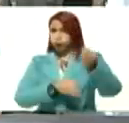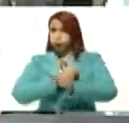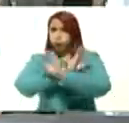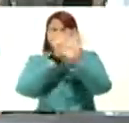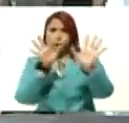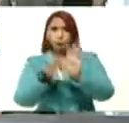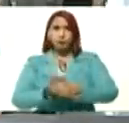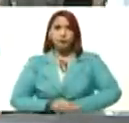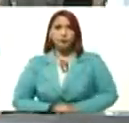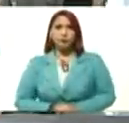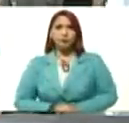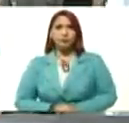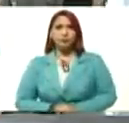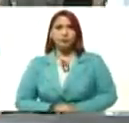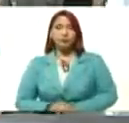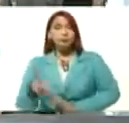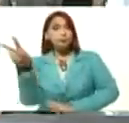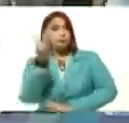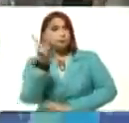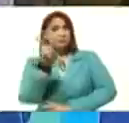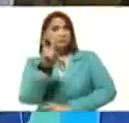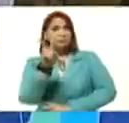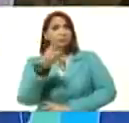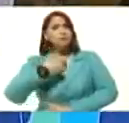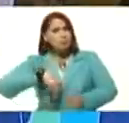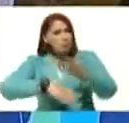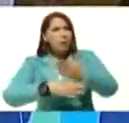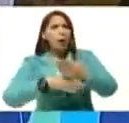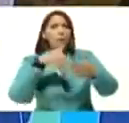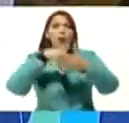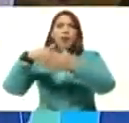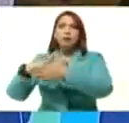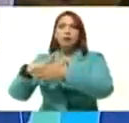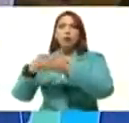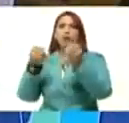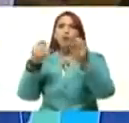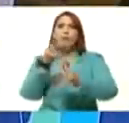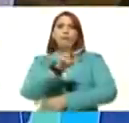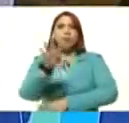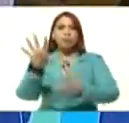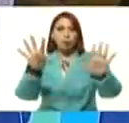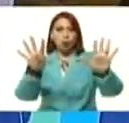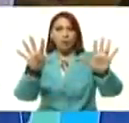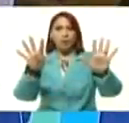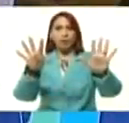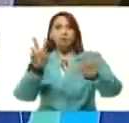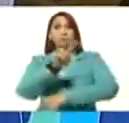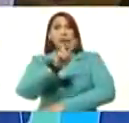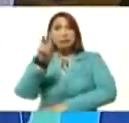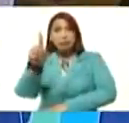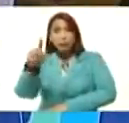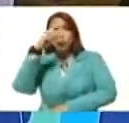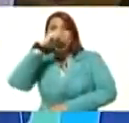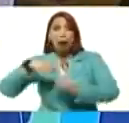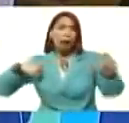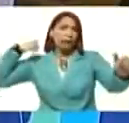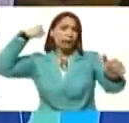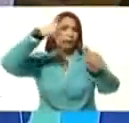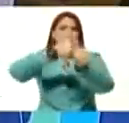en Venezuela vamos a la elección número 29, en 21 años, récord mundial.